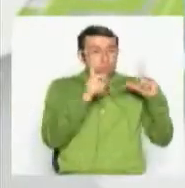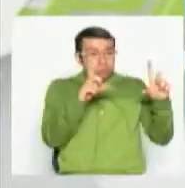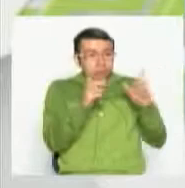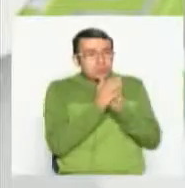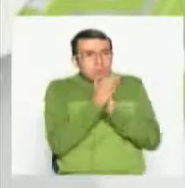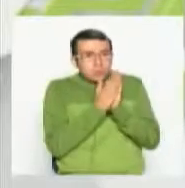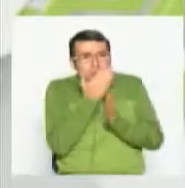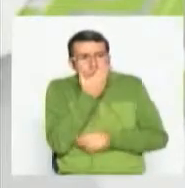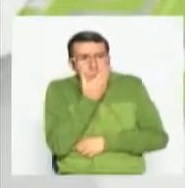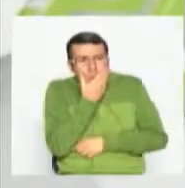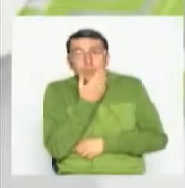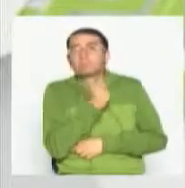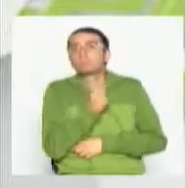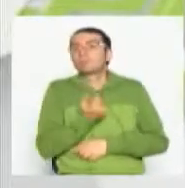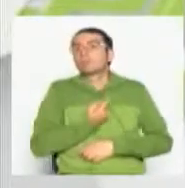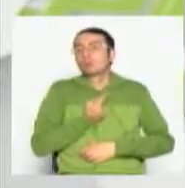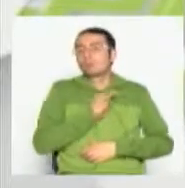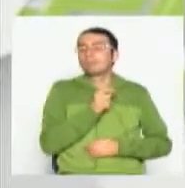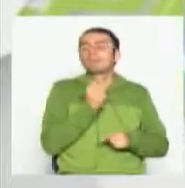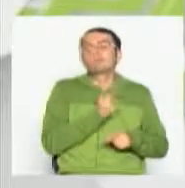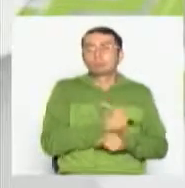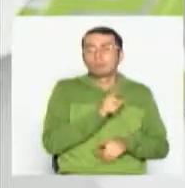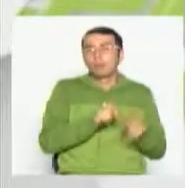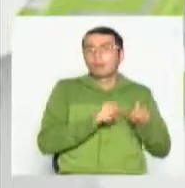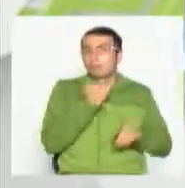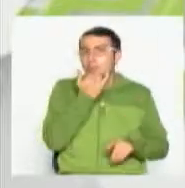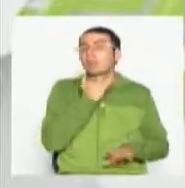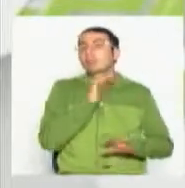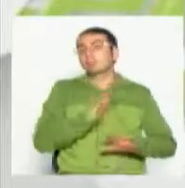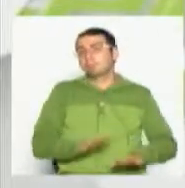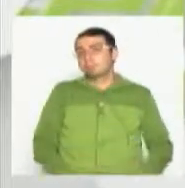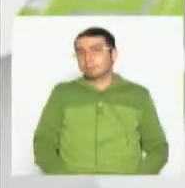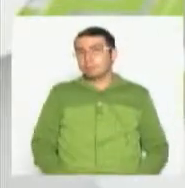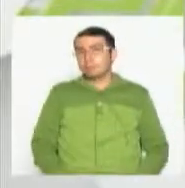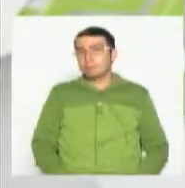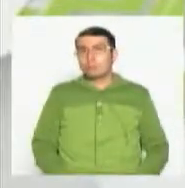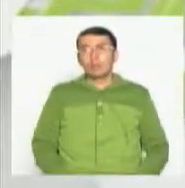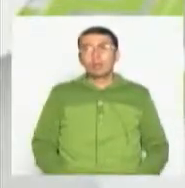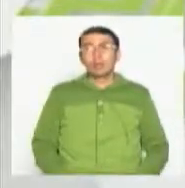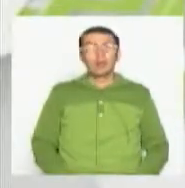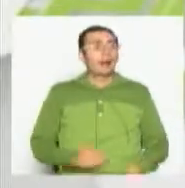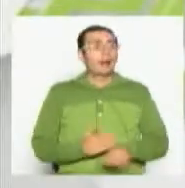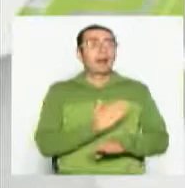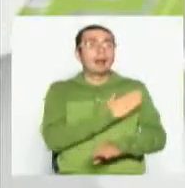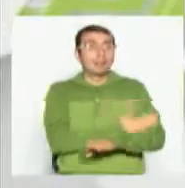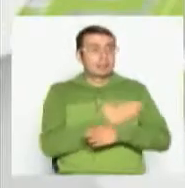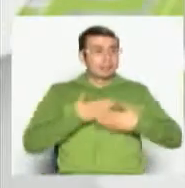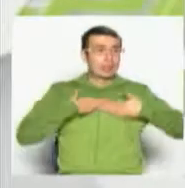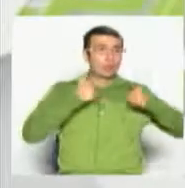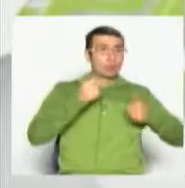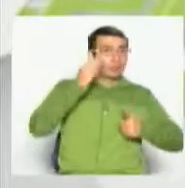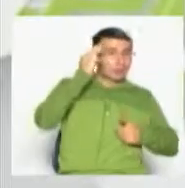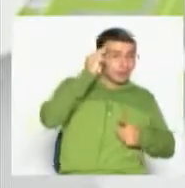de estas herramientas, ¿cierto? No está, antes que la salud mental, Jimena y Televidente, lo decían las abuelas